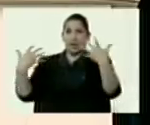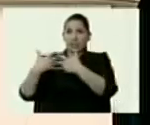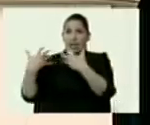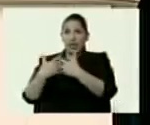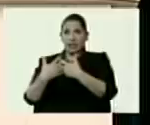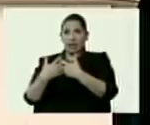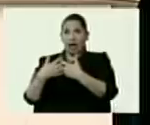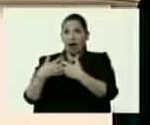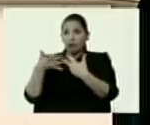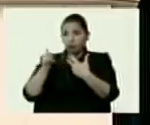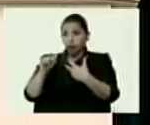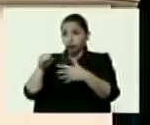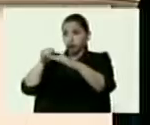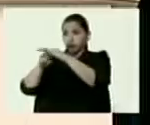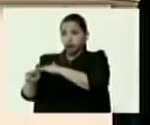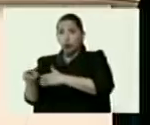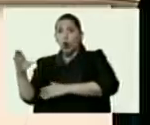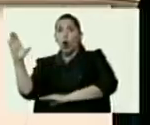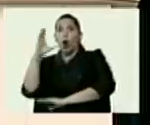de Colombia.